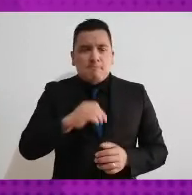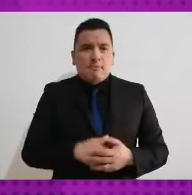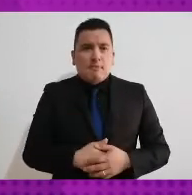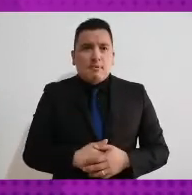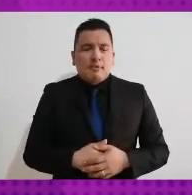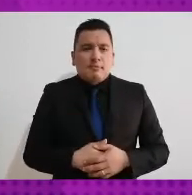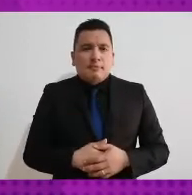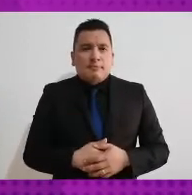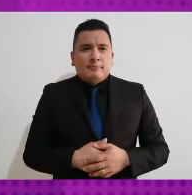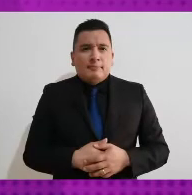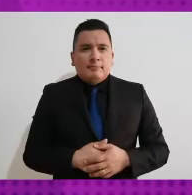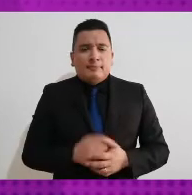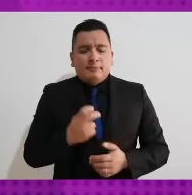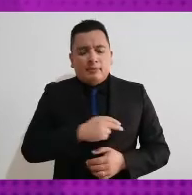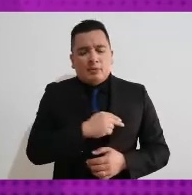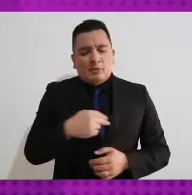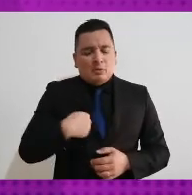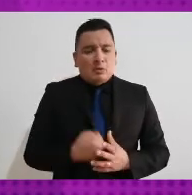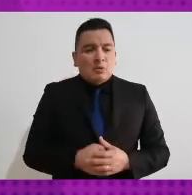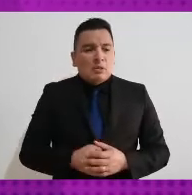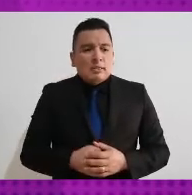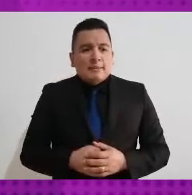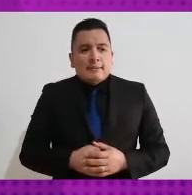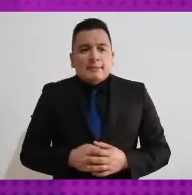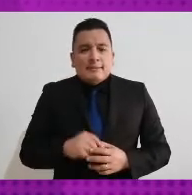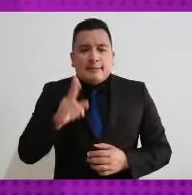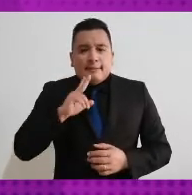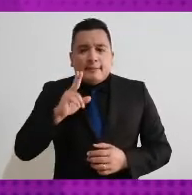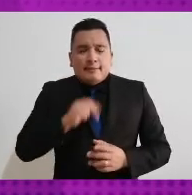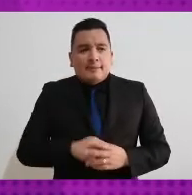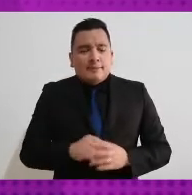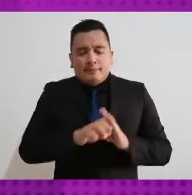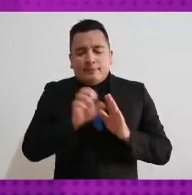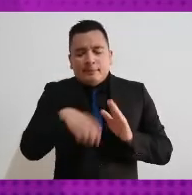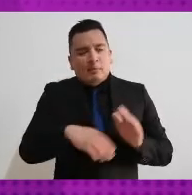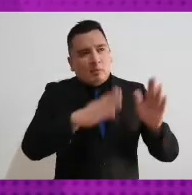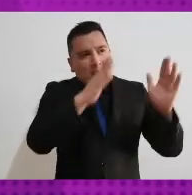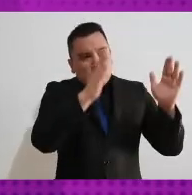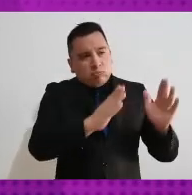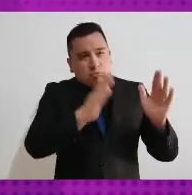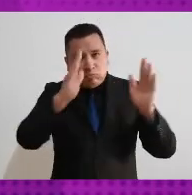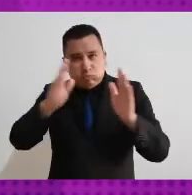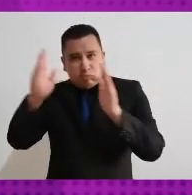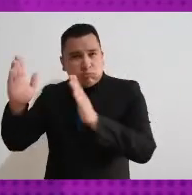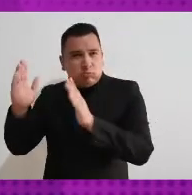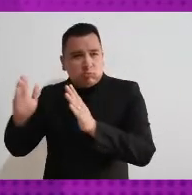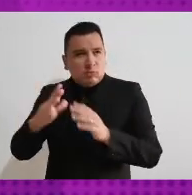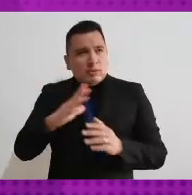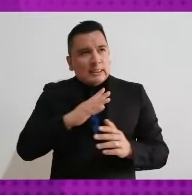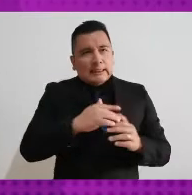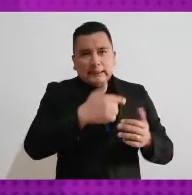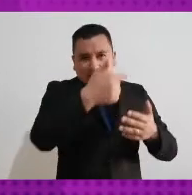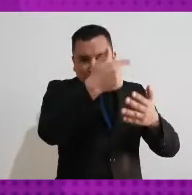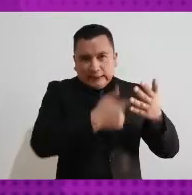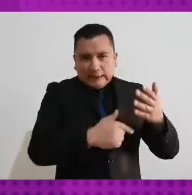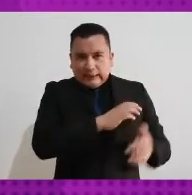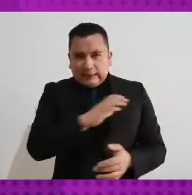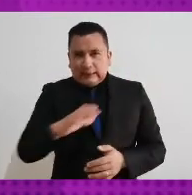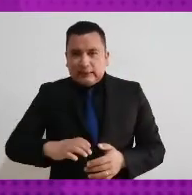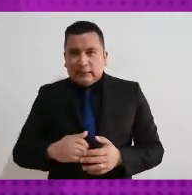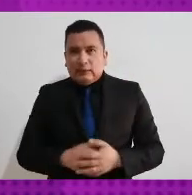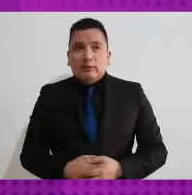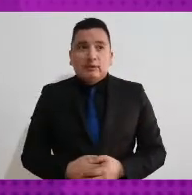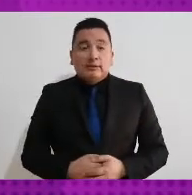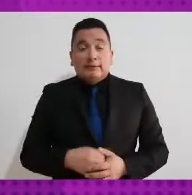establecimos bloques de competitividad y dijimos que se debería postular en ellos de manera paritaria hasta el 50% en el